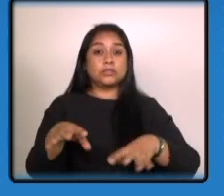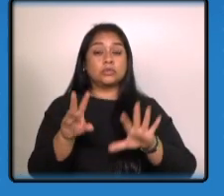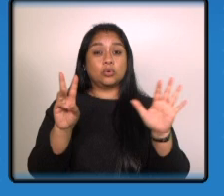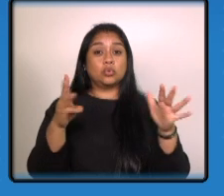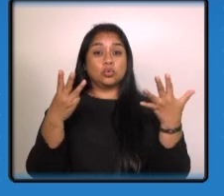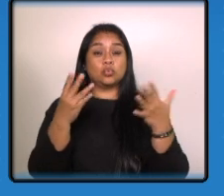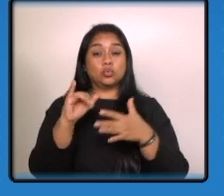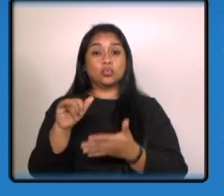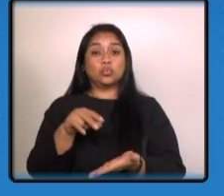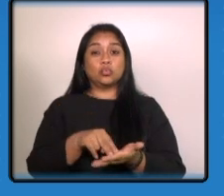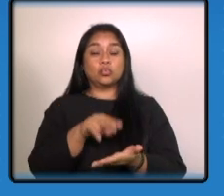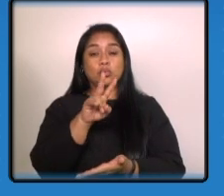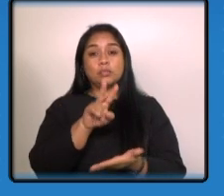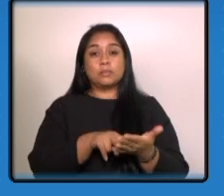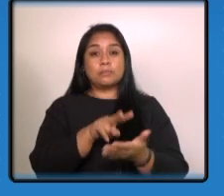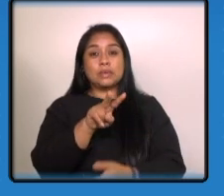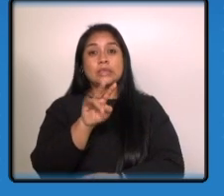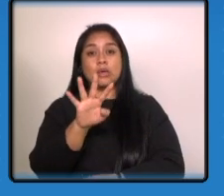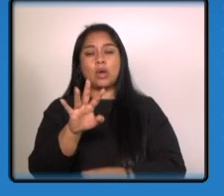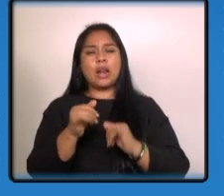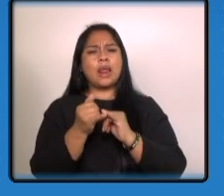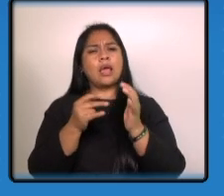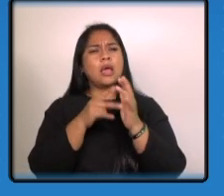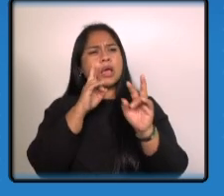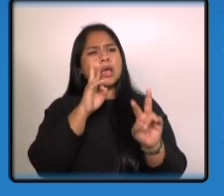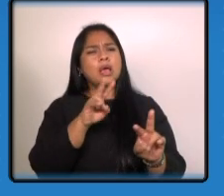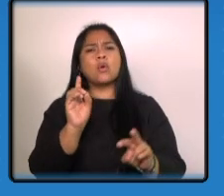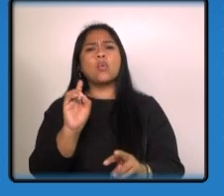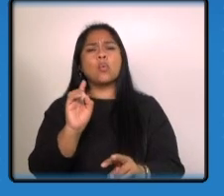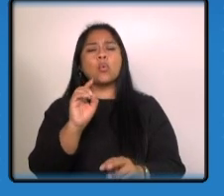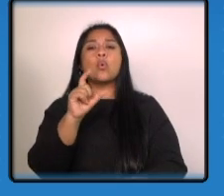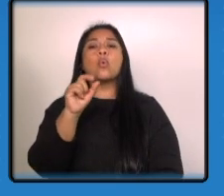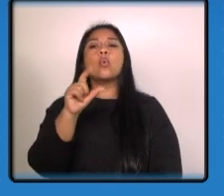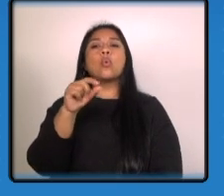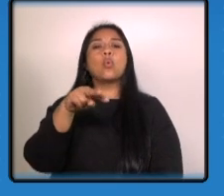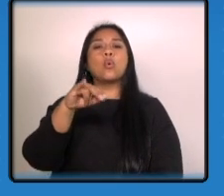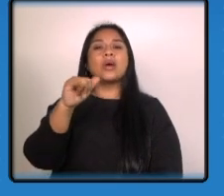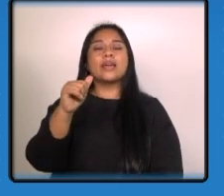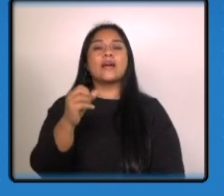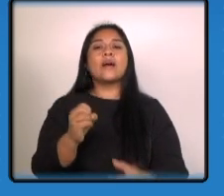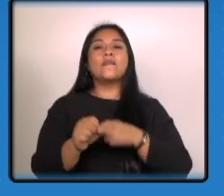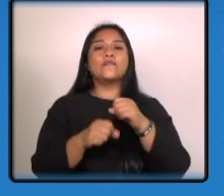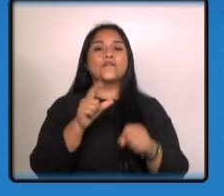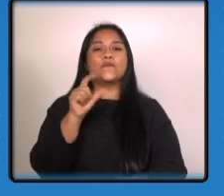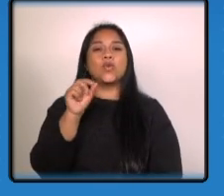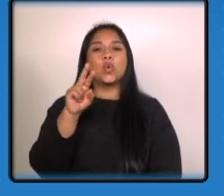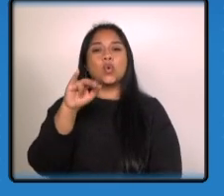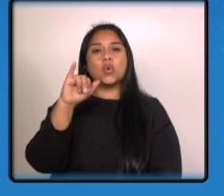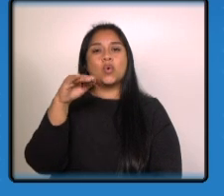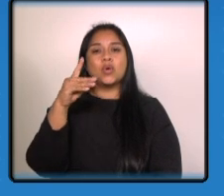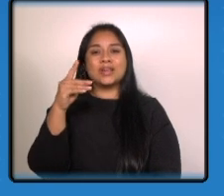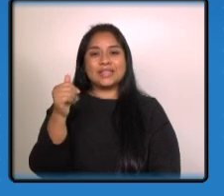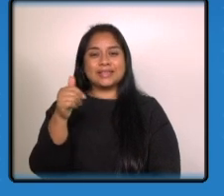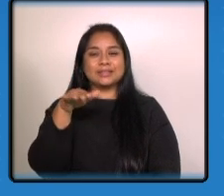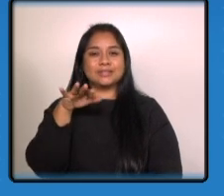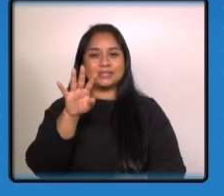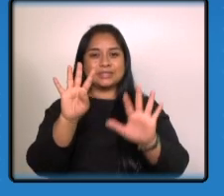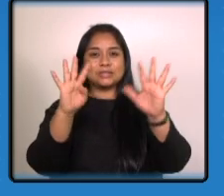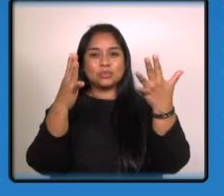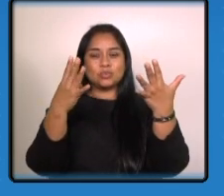de junio de 2024 fue visto por última vez en Colonia La Florida zona 19 Guatemala